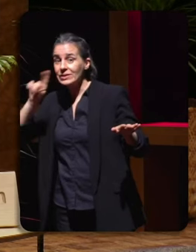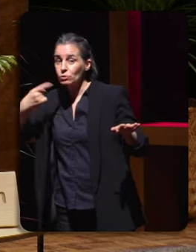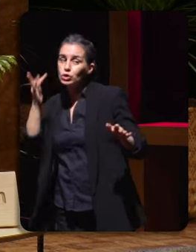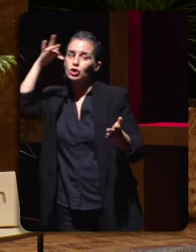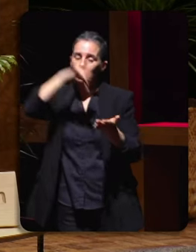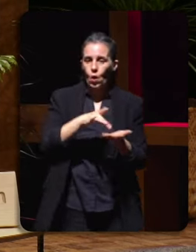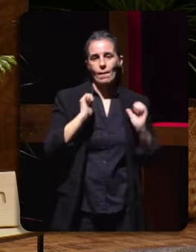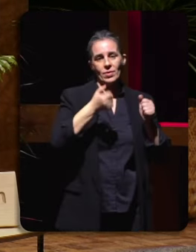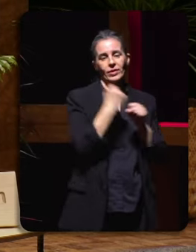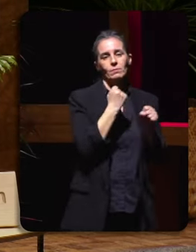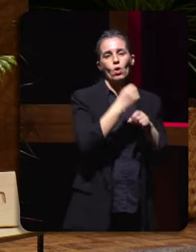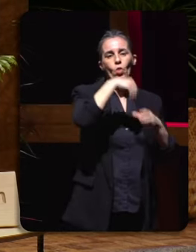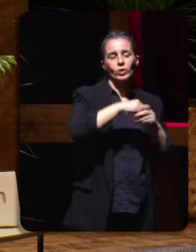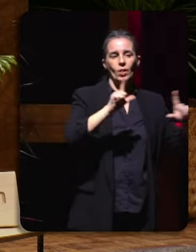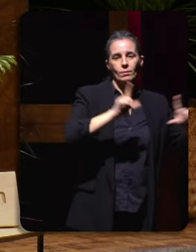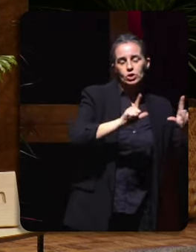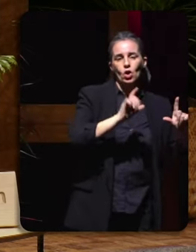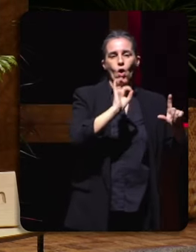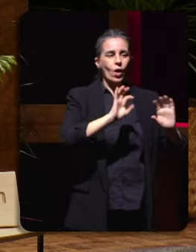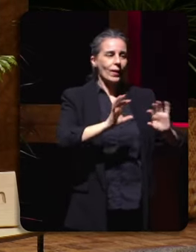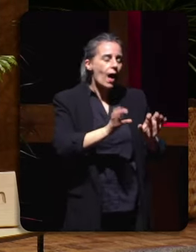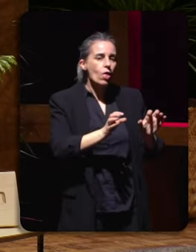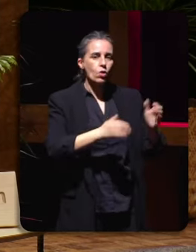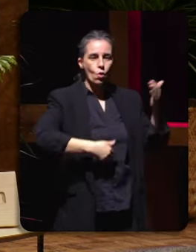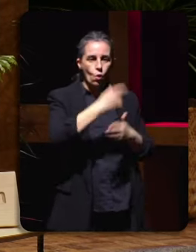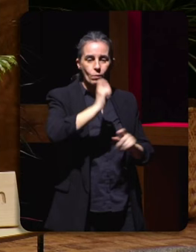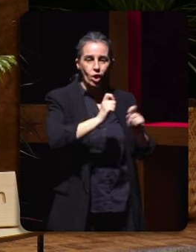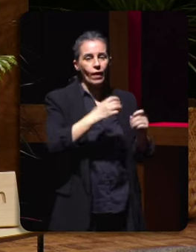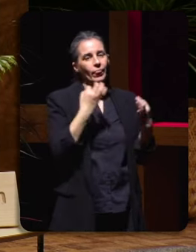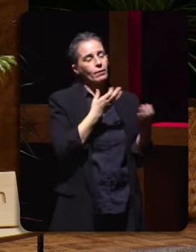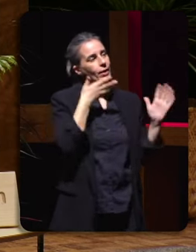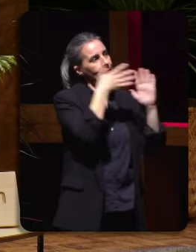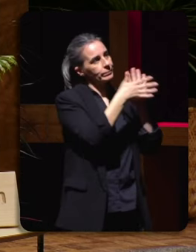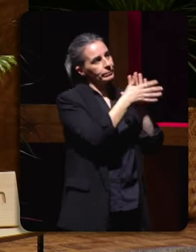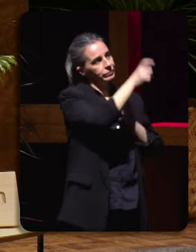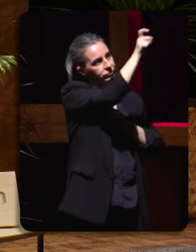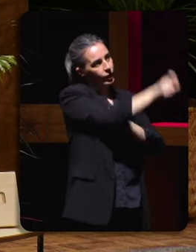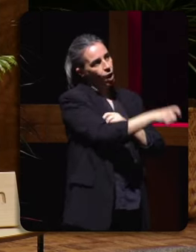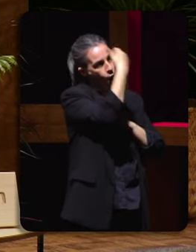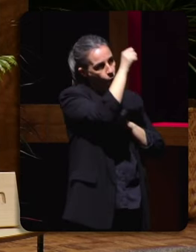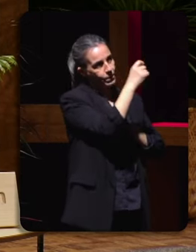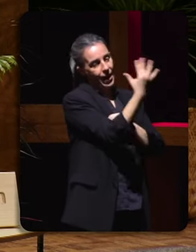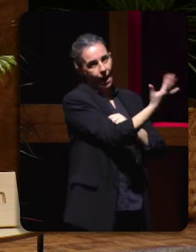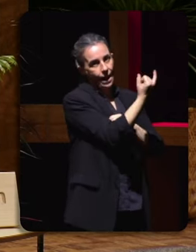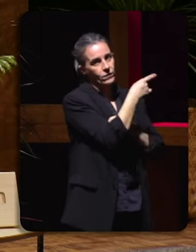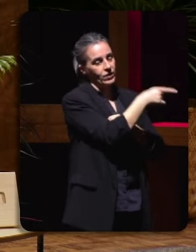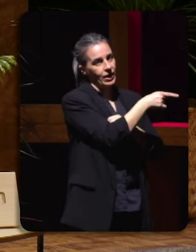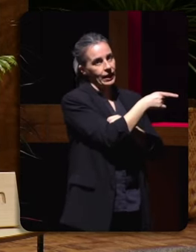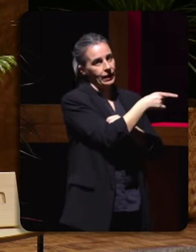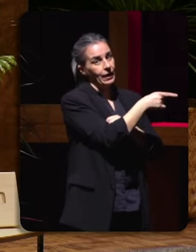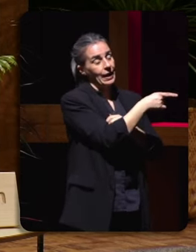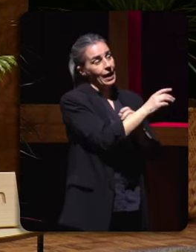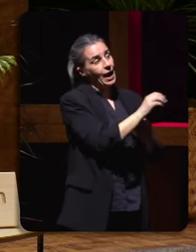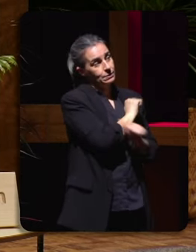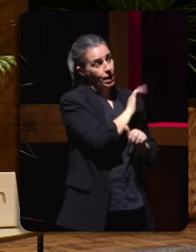ao xornal teñen que darlle conta ao seu xuefe que normalmente é un home e esperar a que el